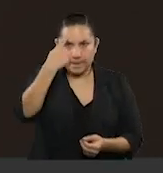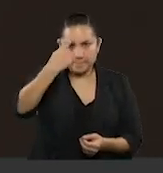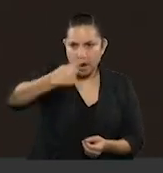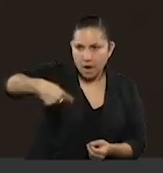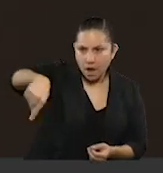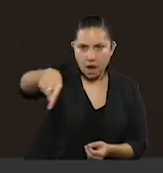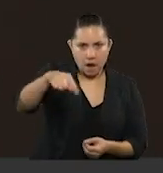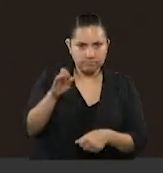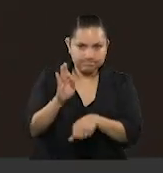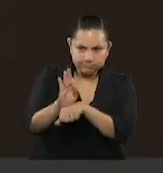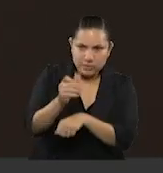sureste. Gracias.